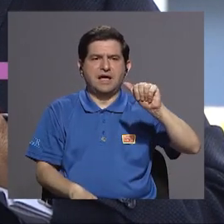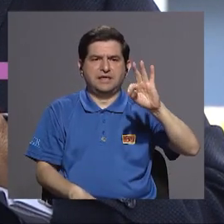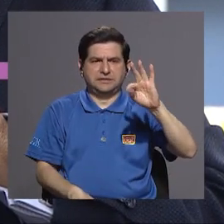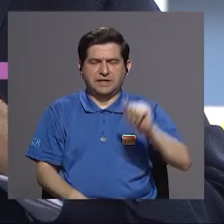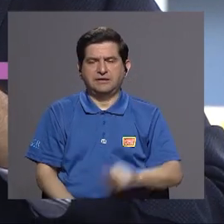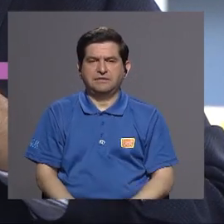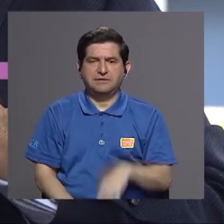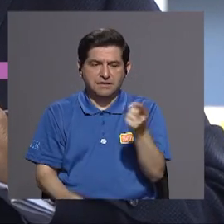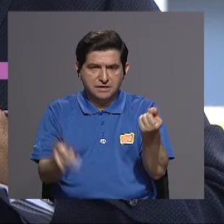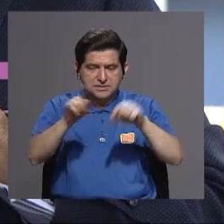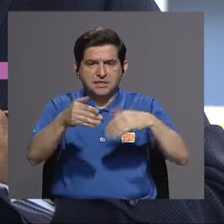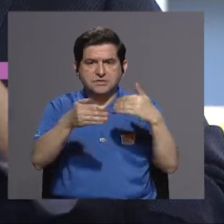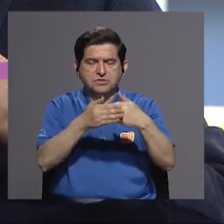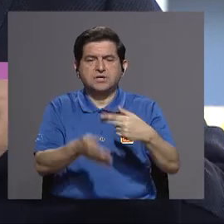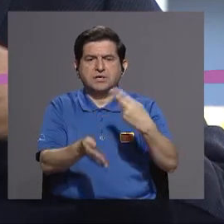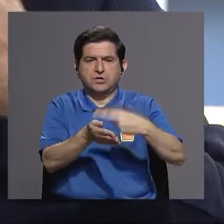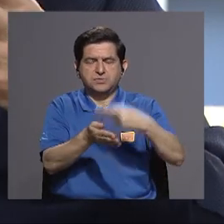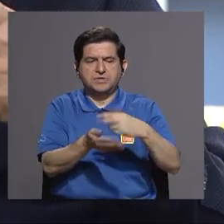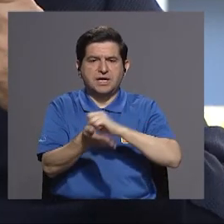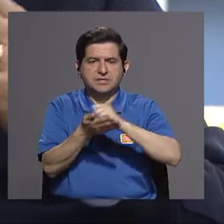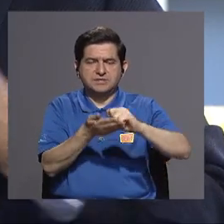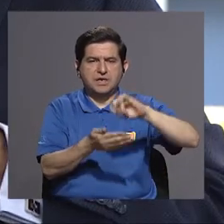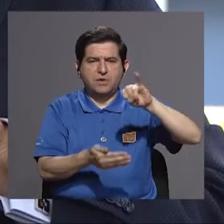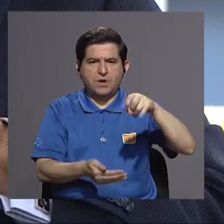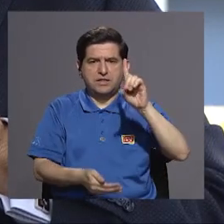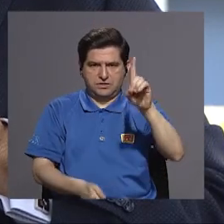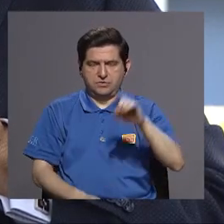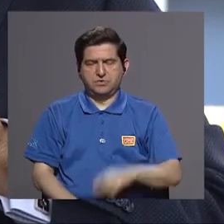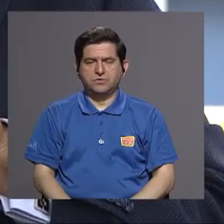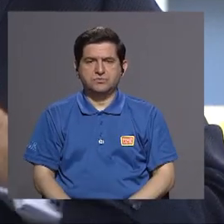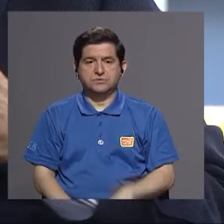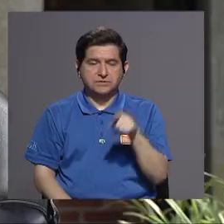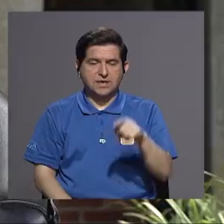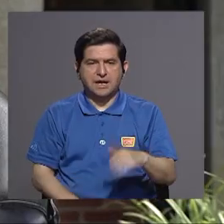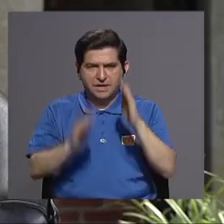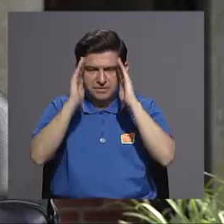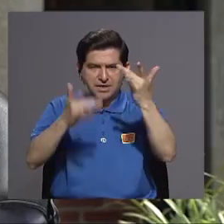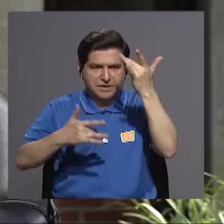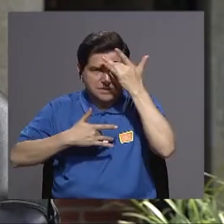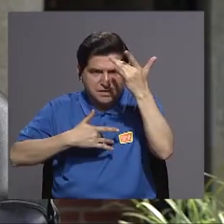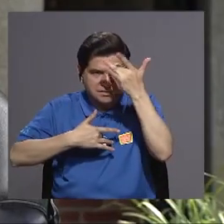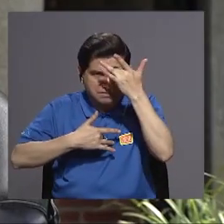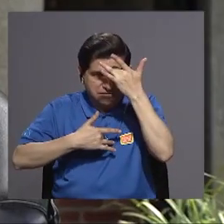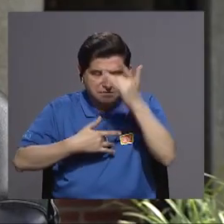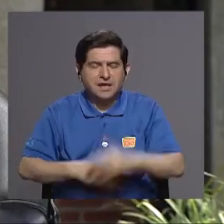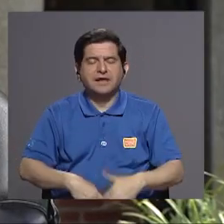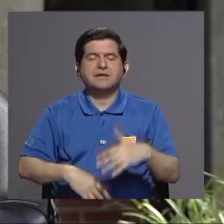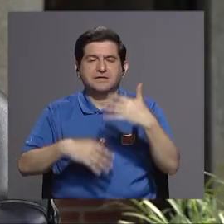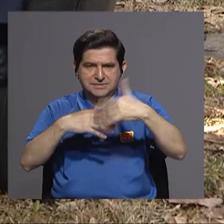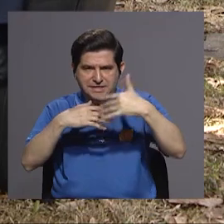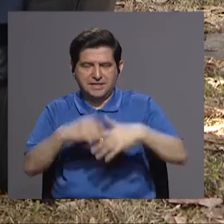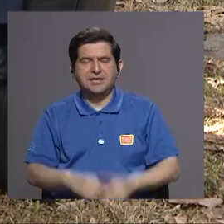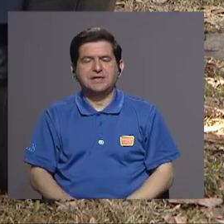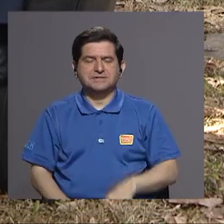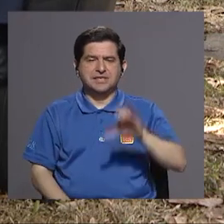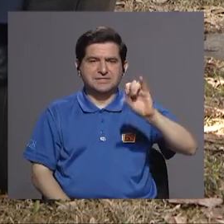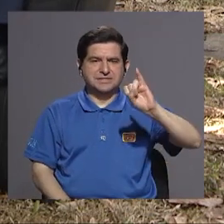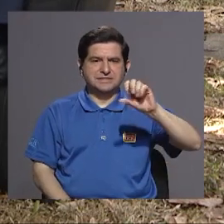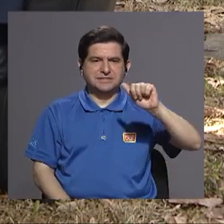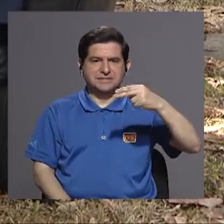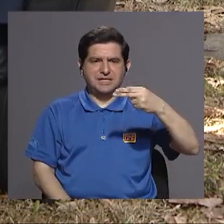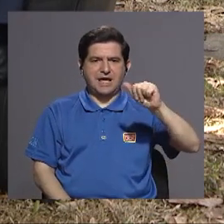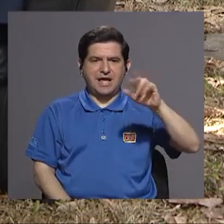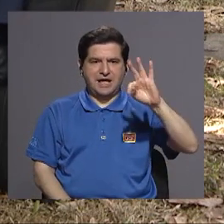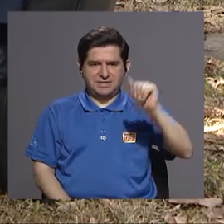ahí ubicado cerca del San Juan de Dios para para este tratamiento de enfermedades de sangre verdad tiene